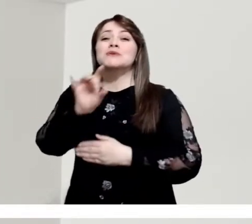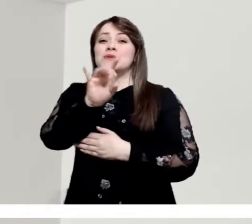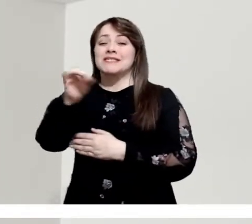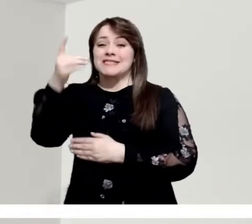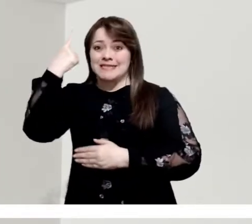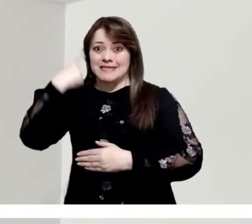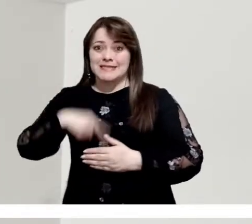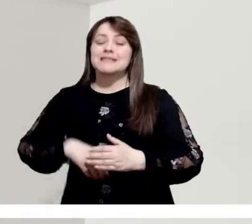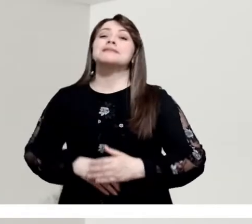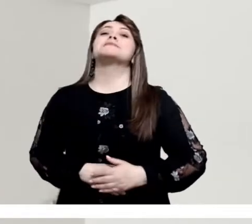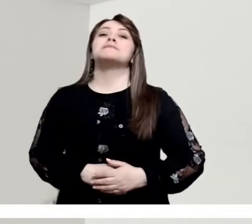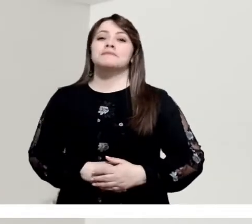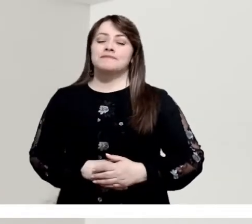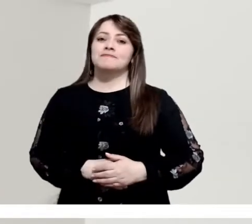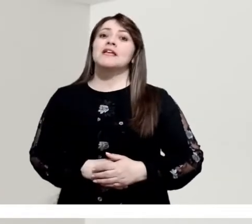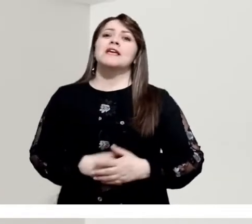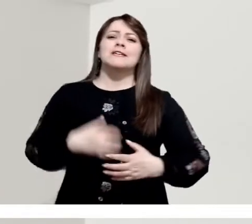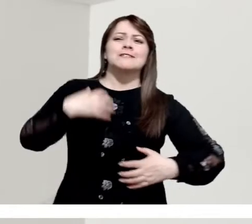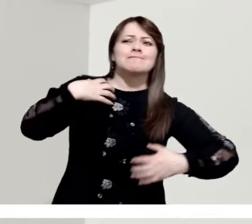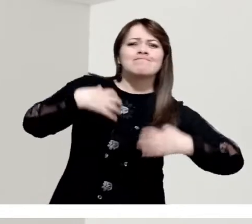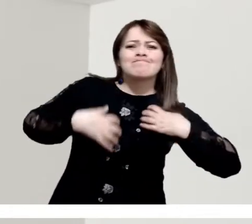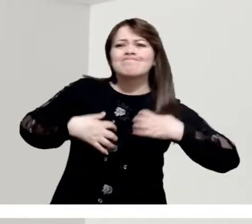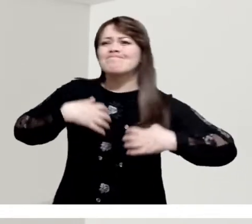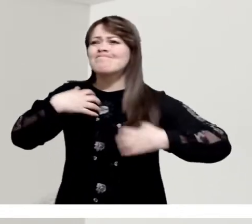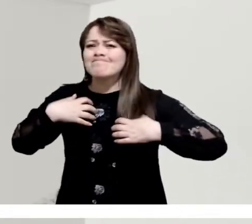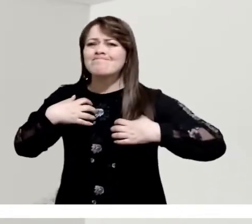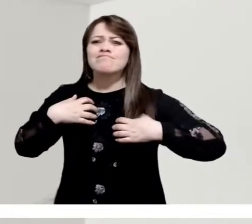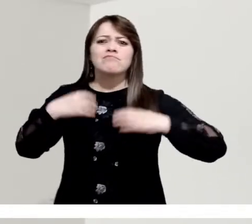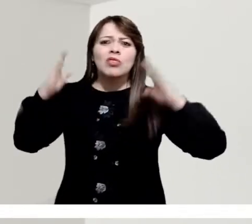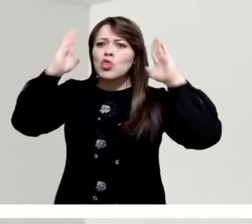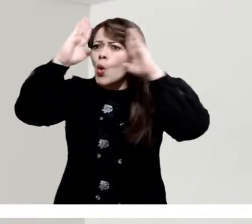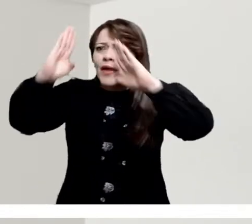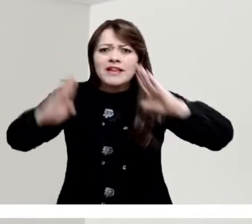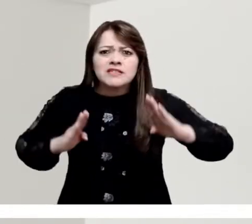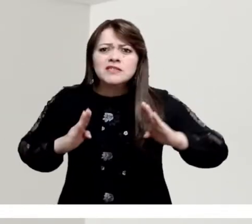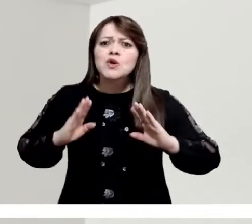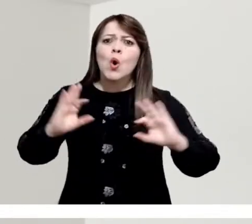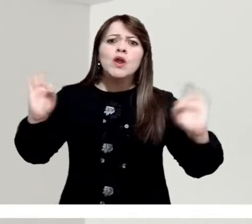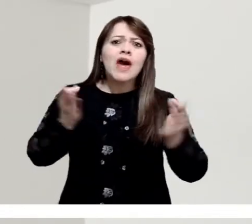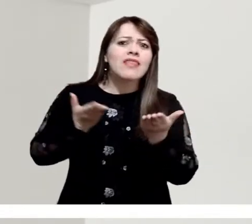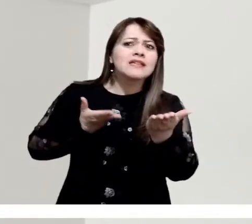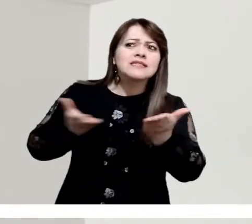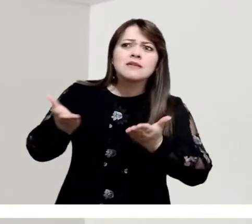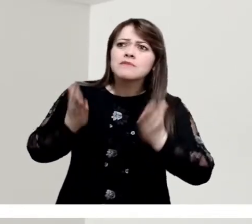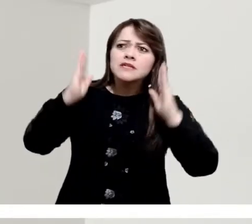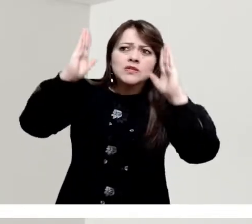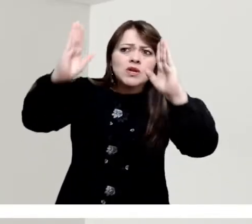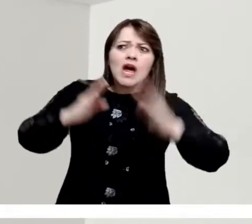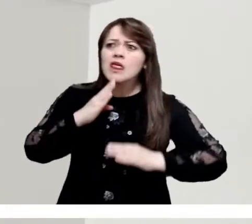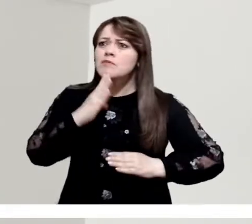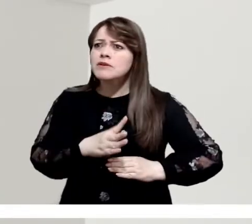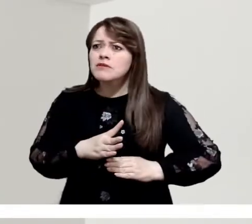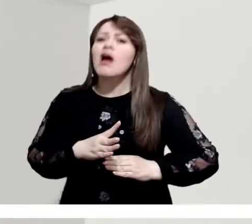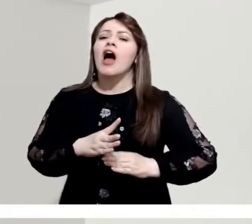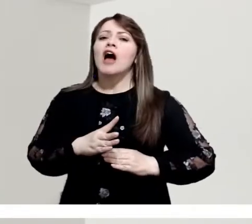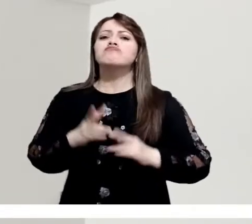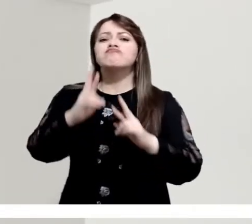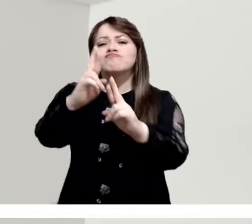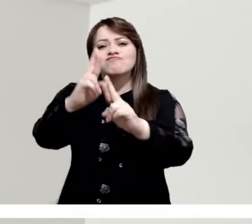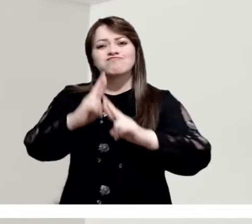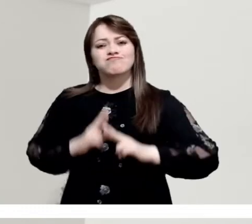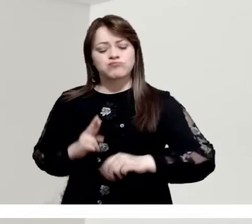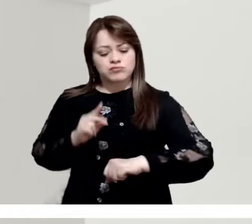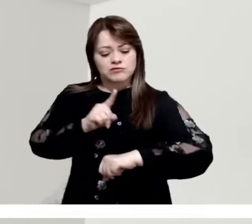los 15 días hábiles. Reclamos son declaraciones de incumplimiento sobre un derecho o la prestación de un servicio a cargo del cabildo